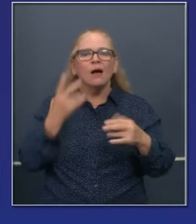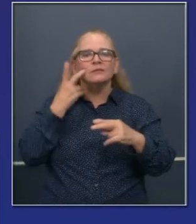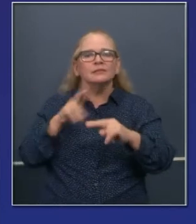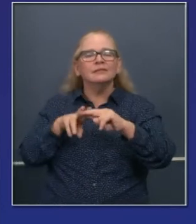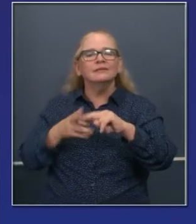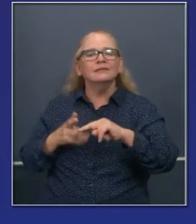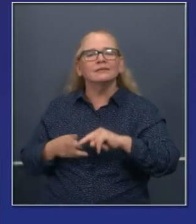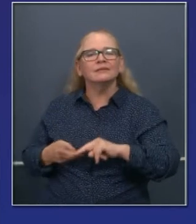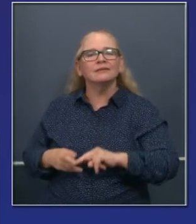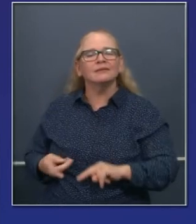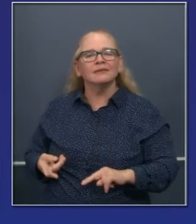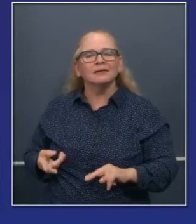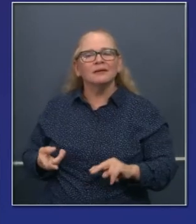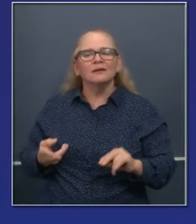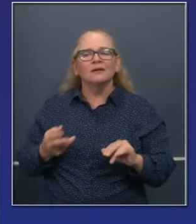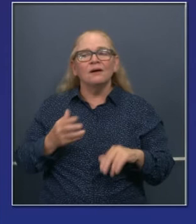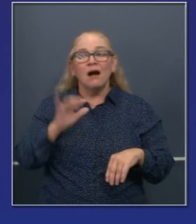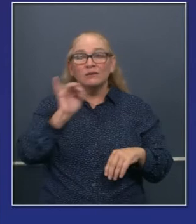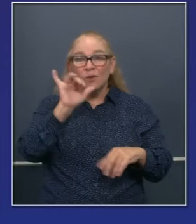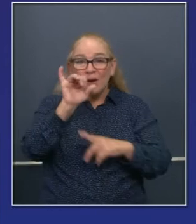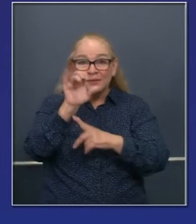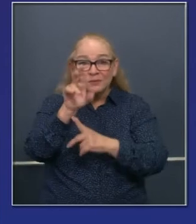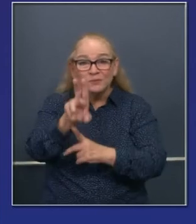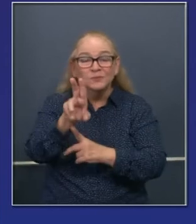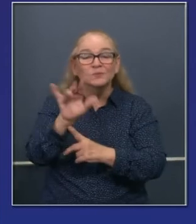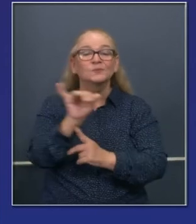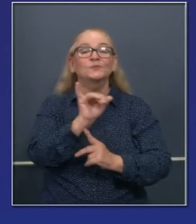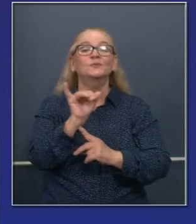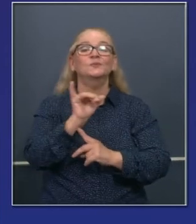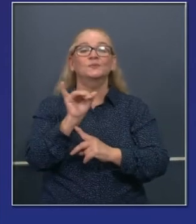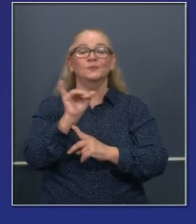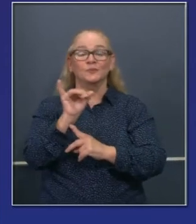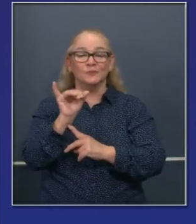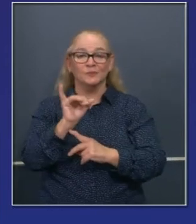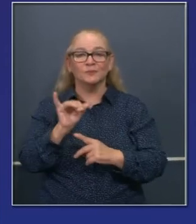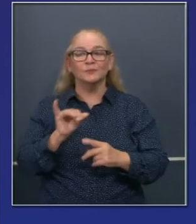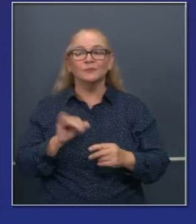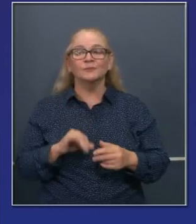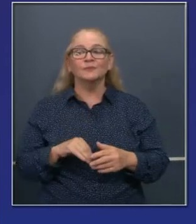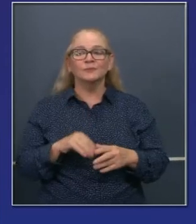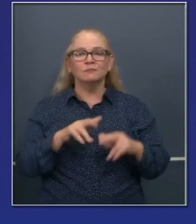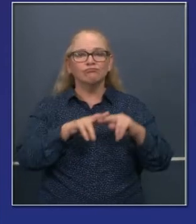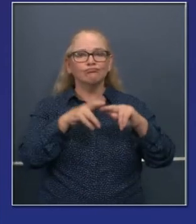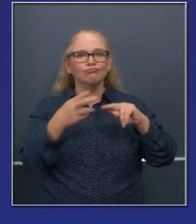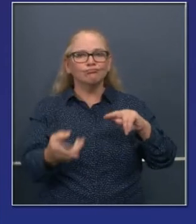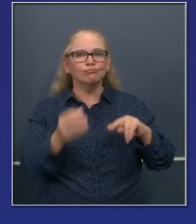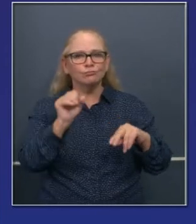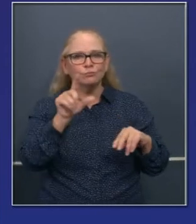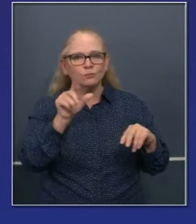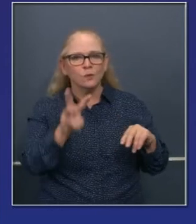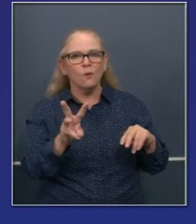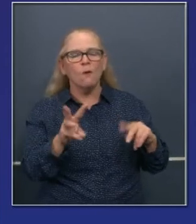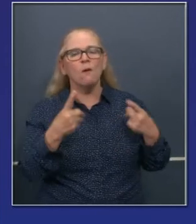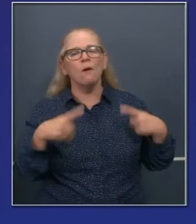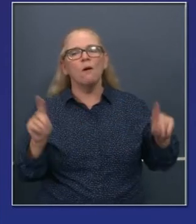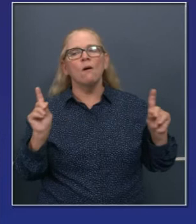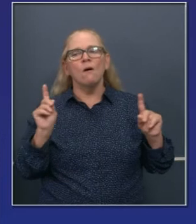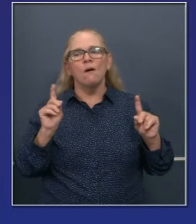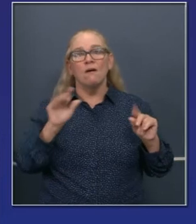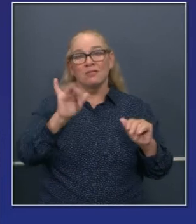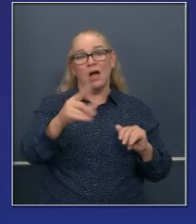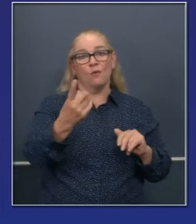rebajas del 19%. Y viendo también las corrientes en internamientos de